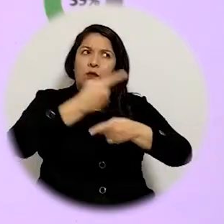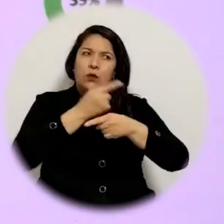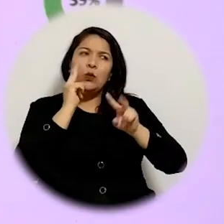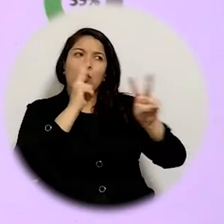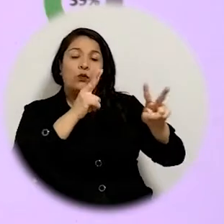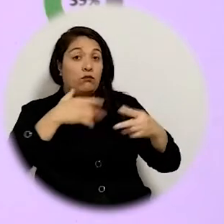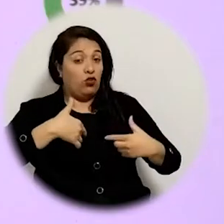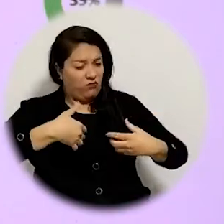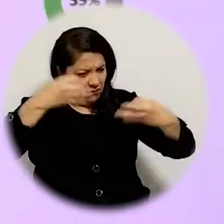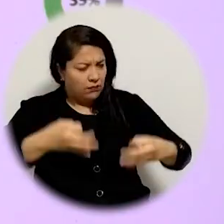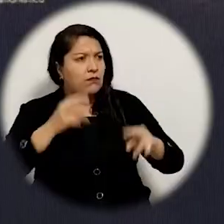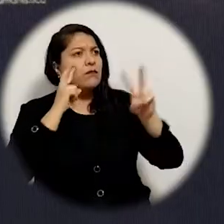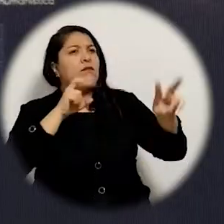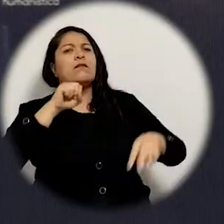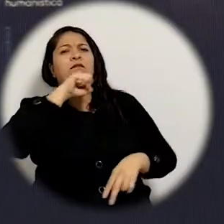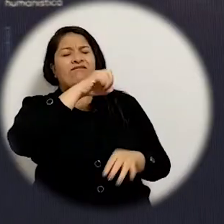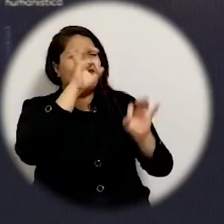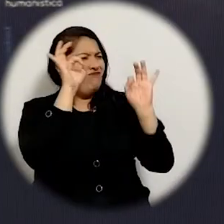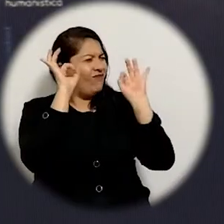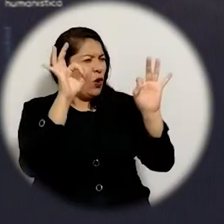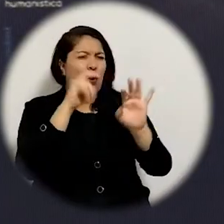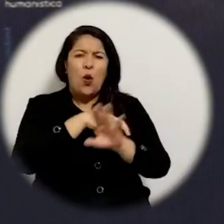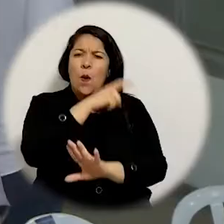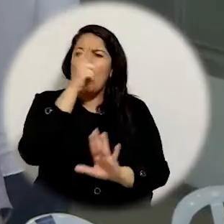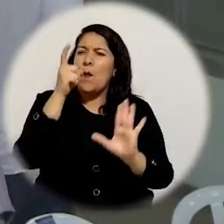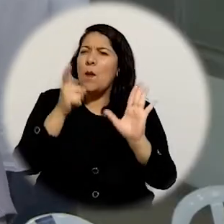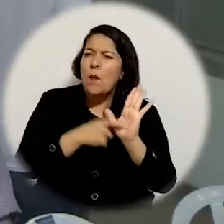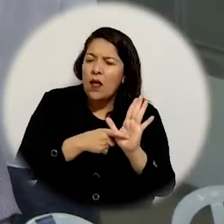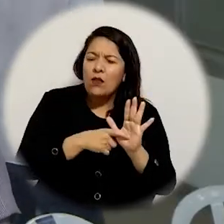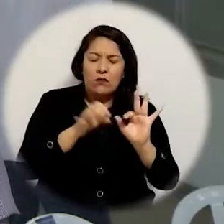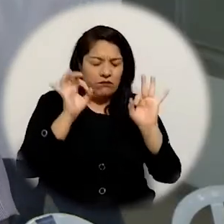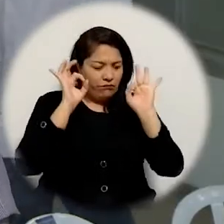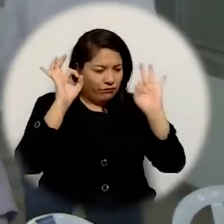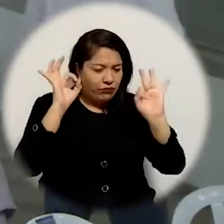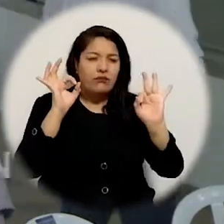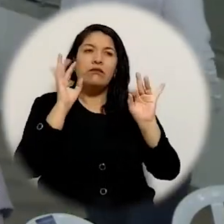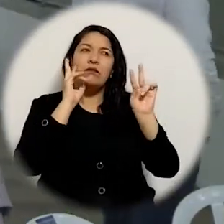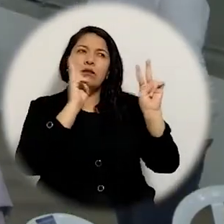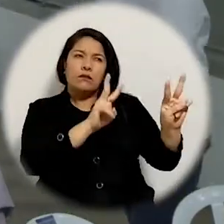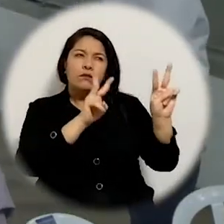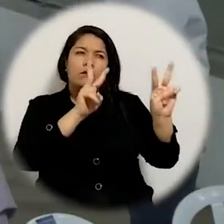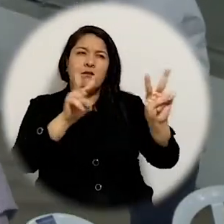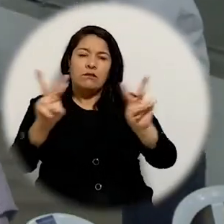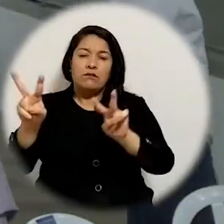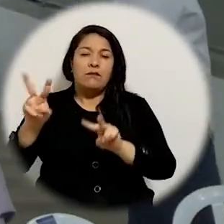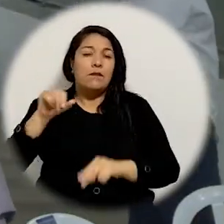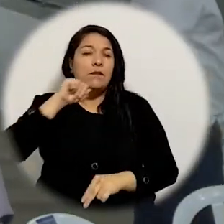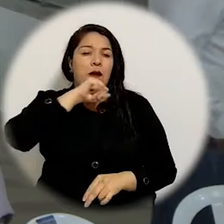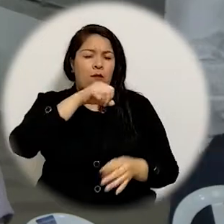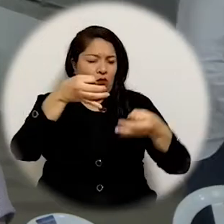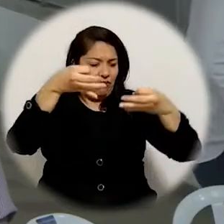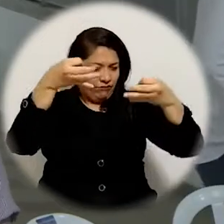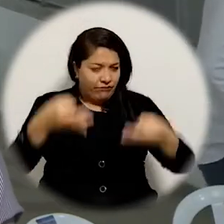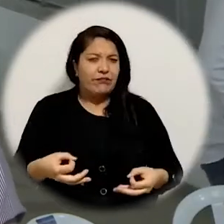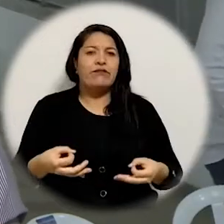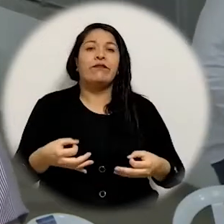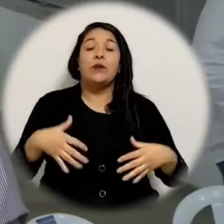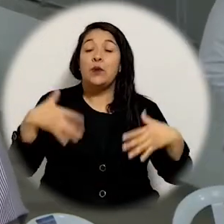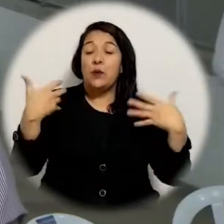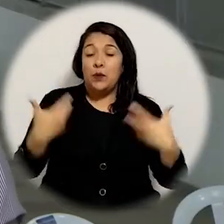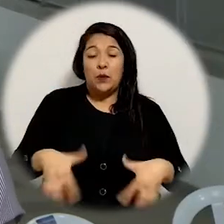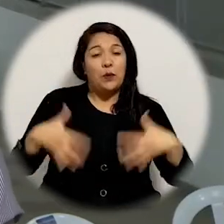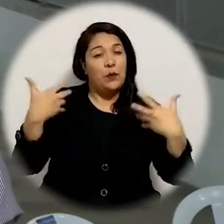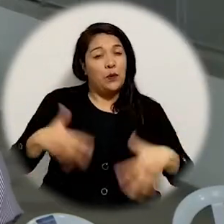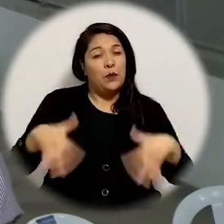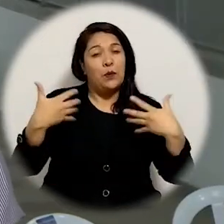Destaco la gestión y a la vez la ejecución porque muchas veces las gestiones no llegan a sus objetivos sin embargo puedo